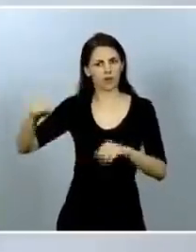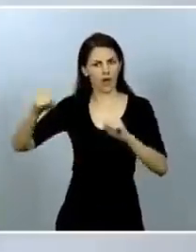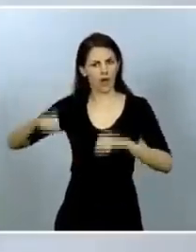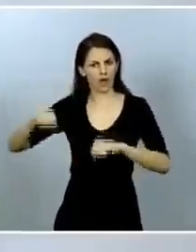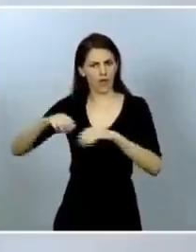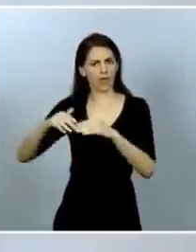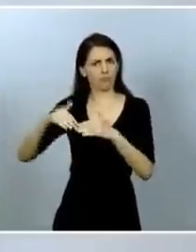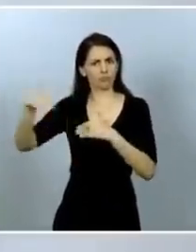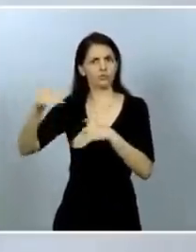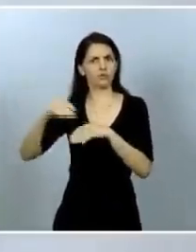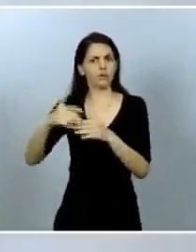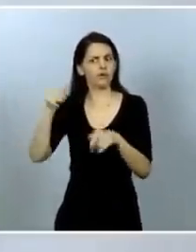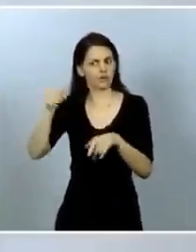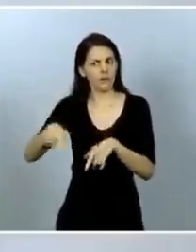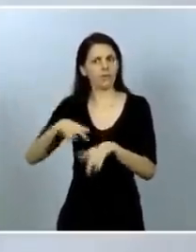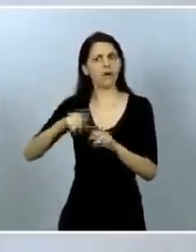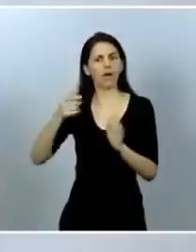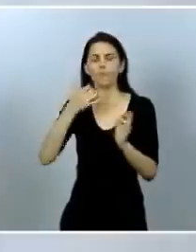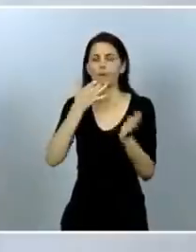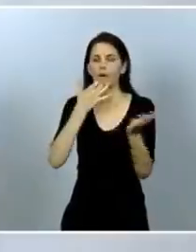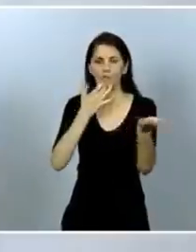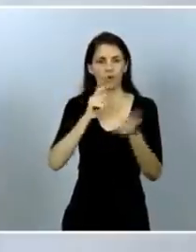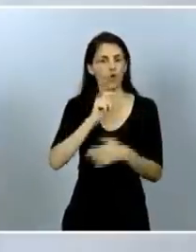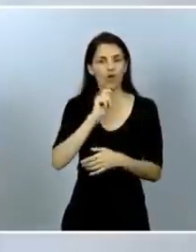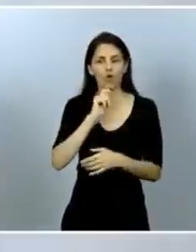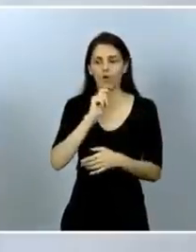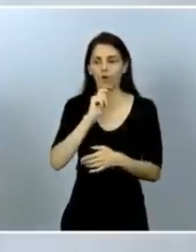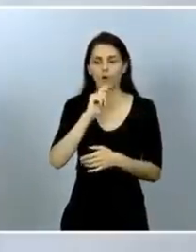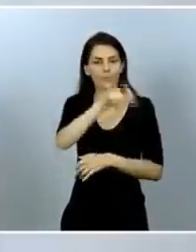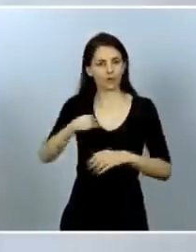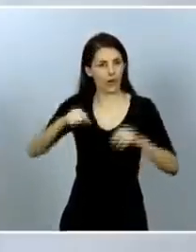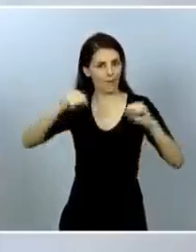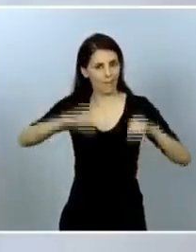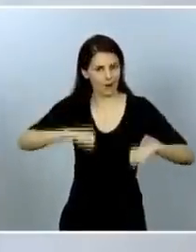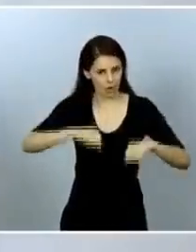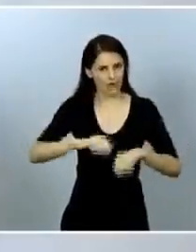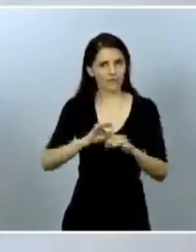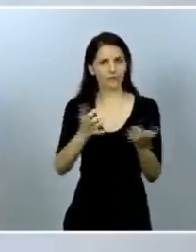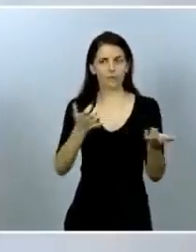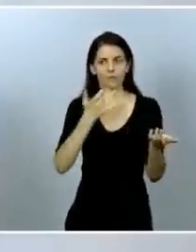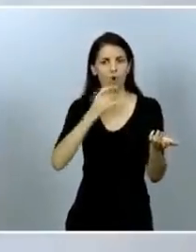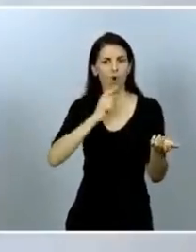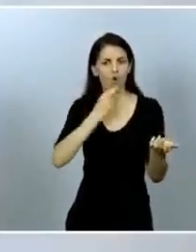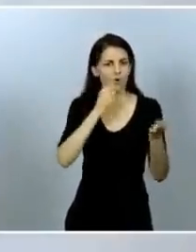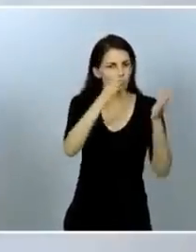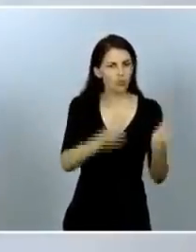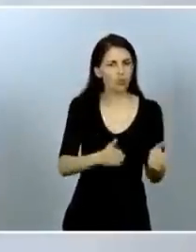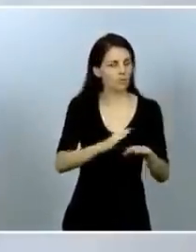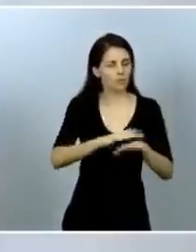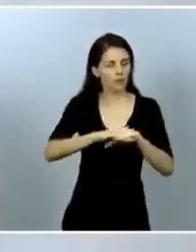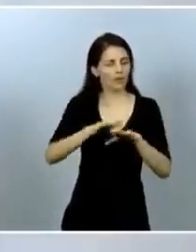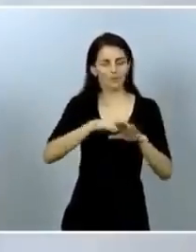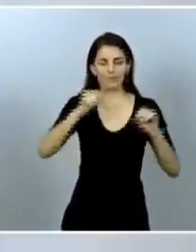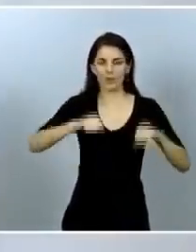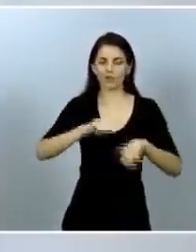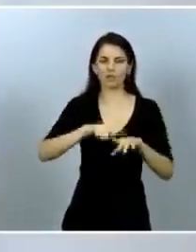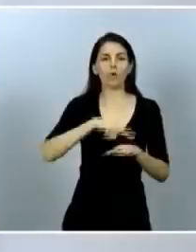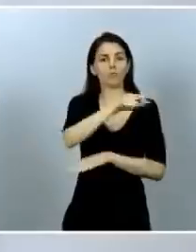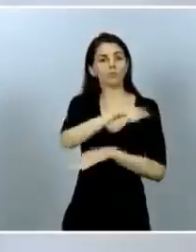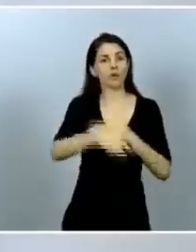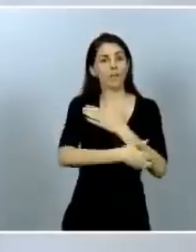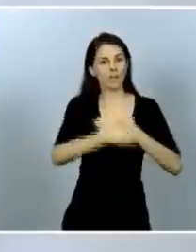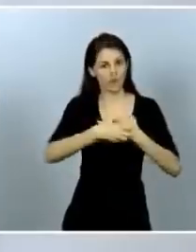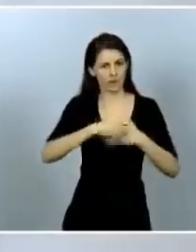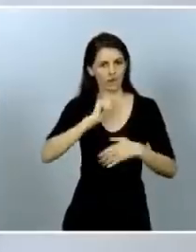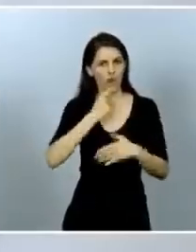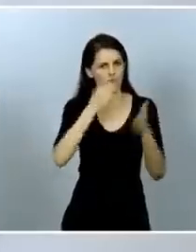aporofobia, el odio a las personas pobres y la exclusión social dentro de